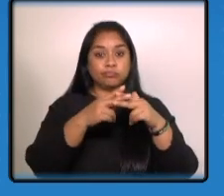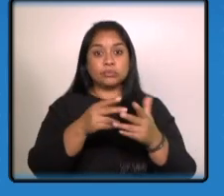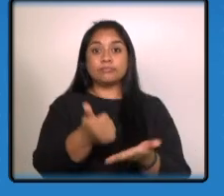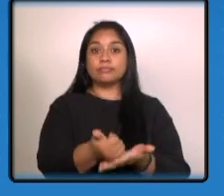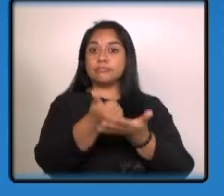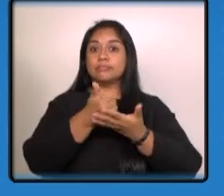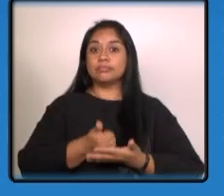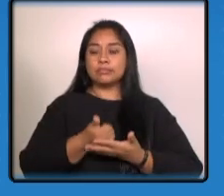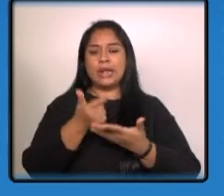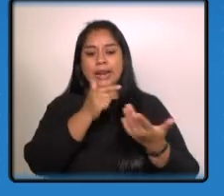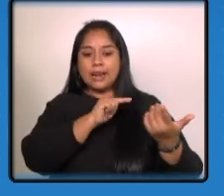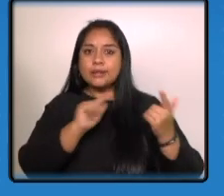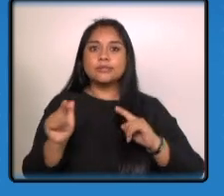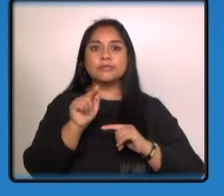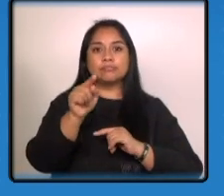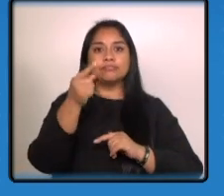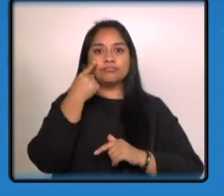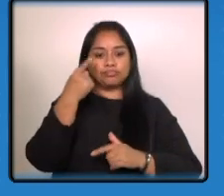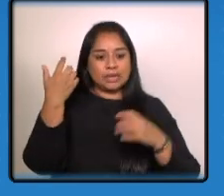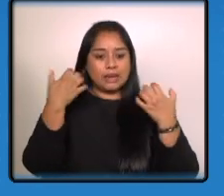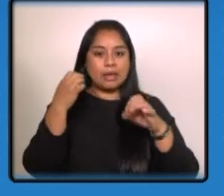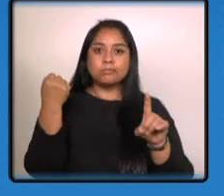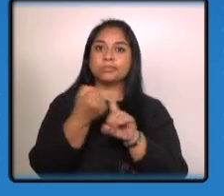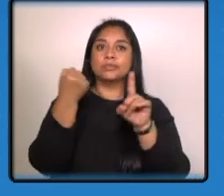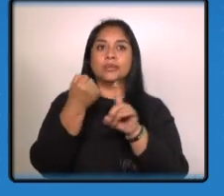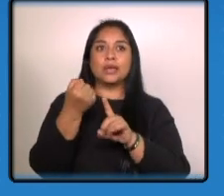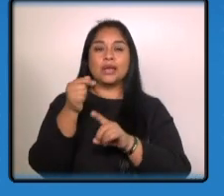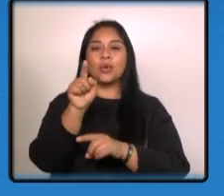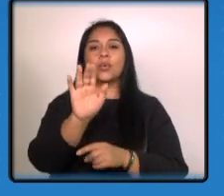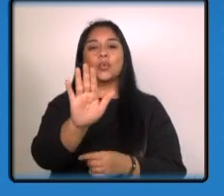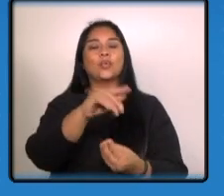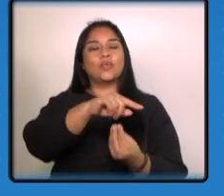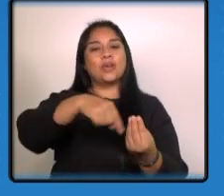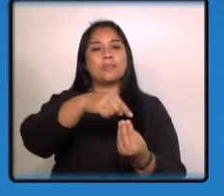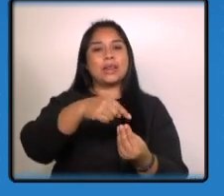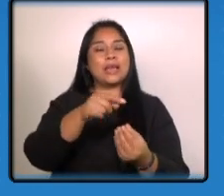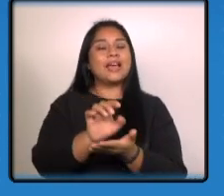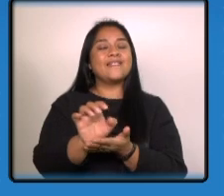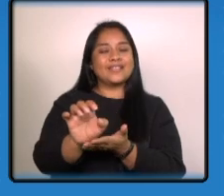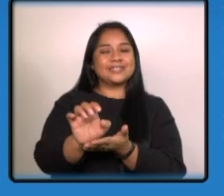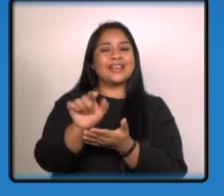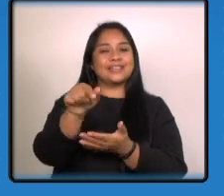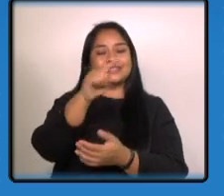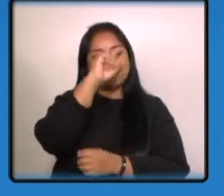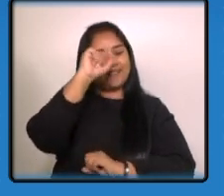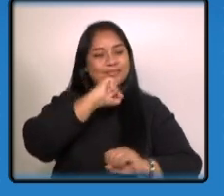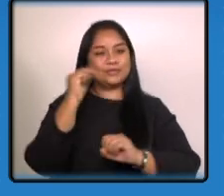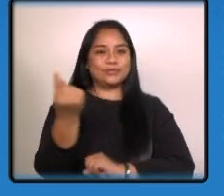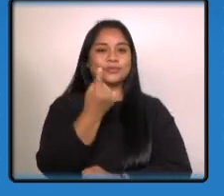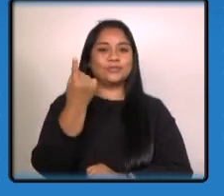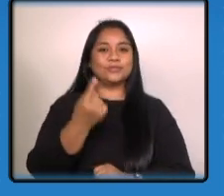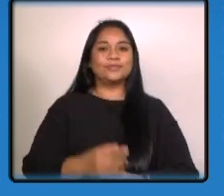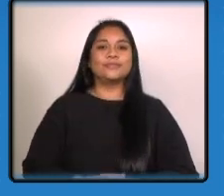permitirá estar listo para una situación de emergencia o desastre con tu familia la prevención es tarea de todos